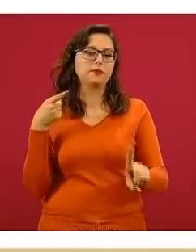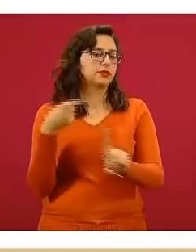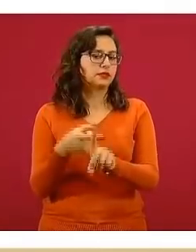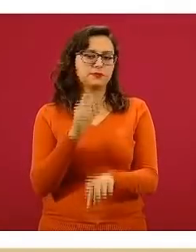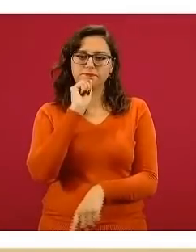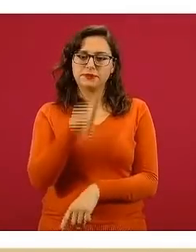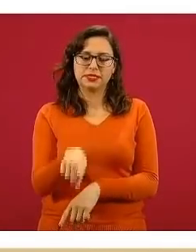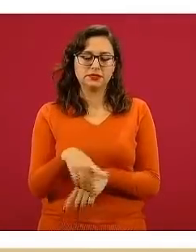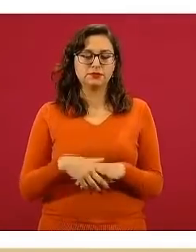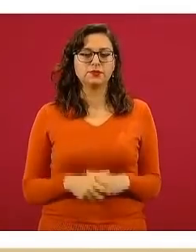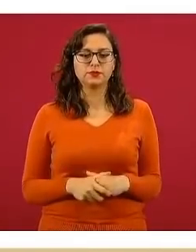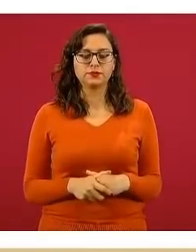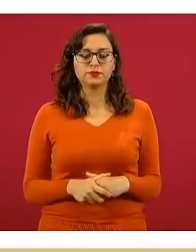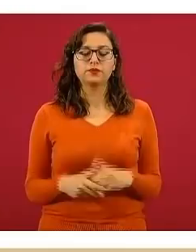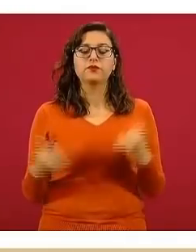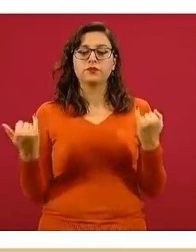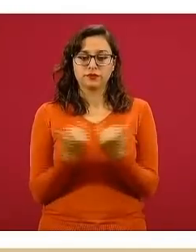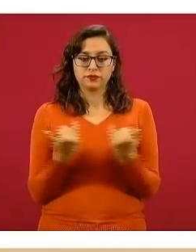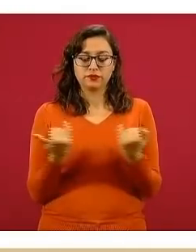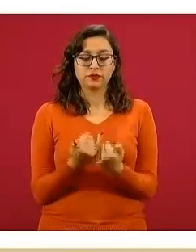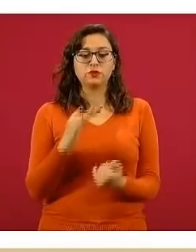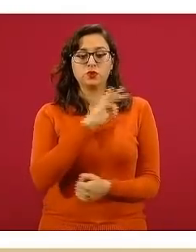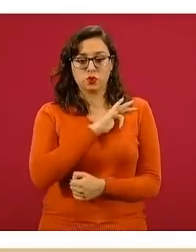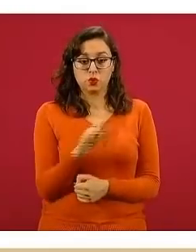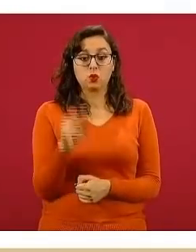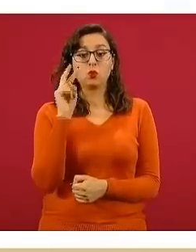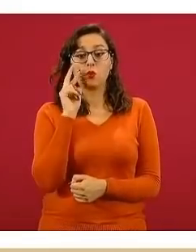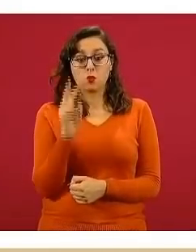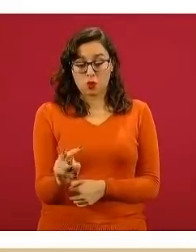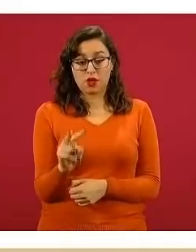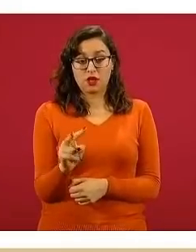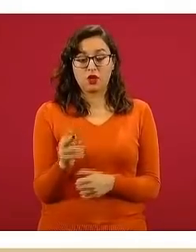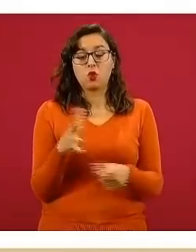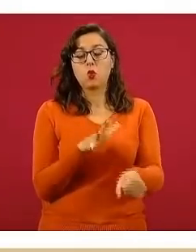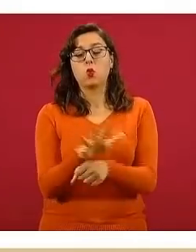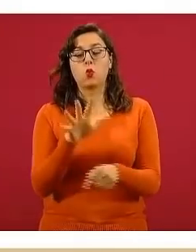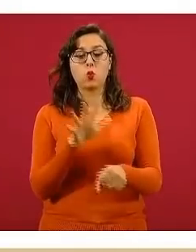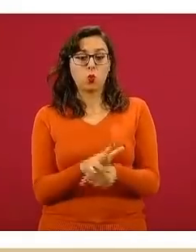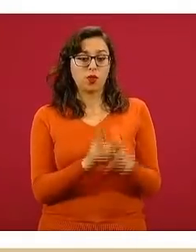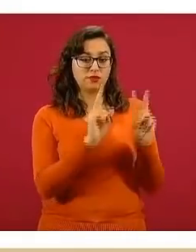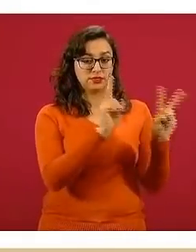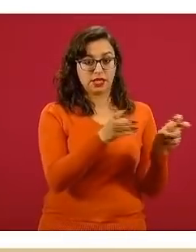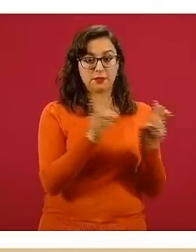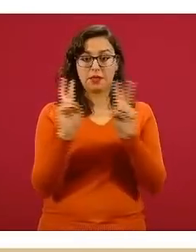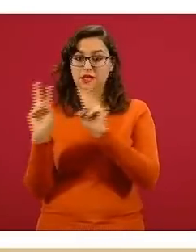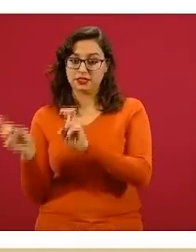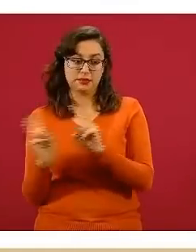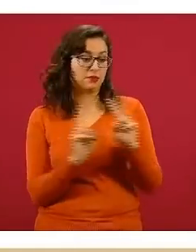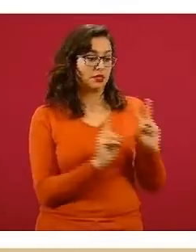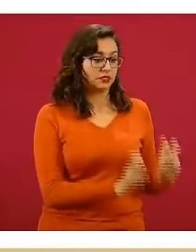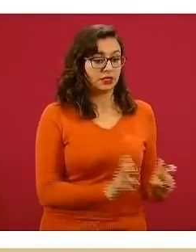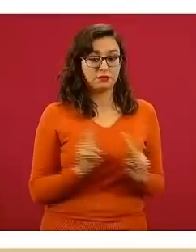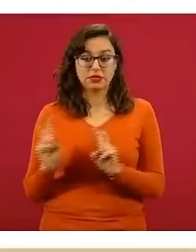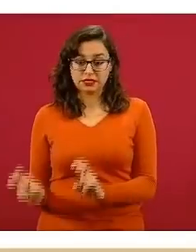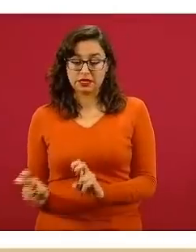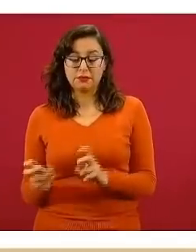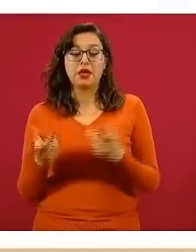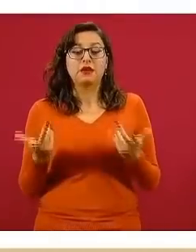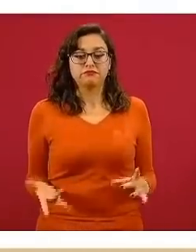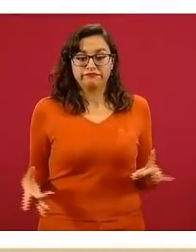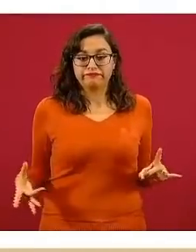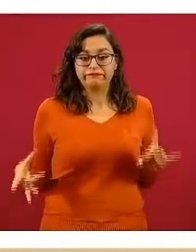continuación. También en el esquema pueden ver cuáles son esas asignaturas que tienen aprendizajes esperados